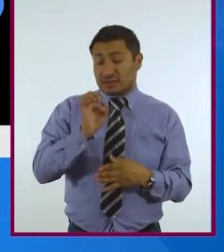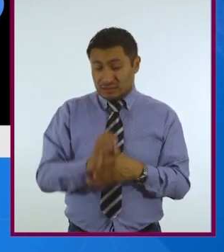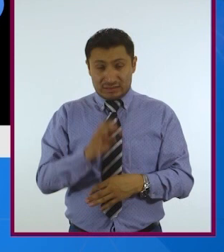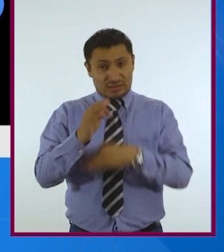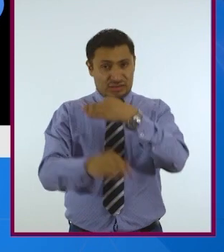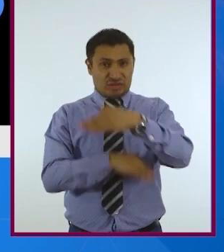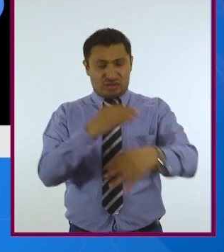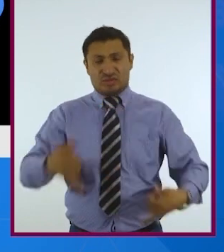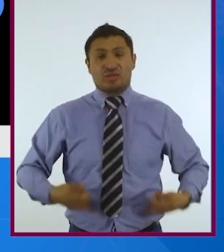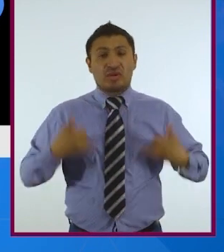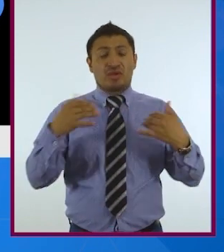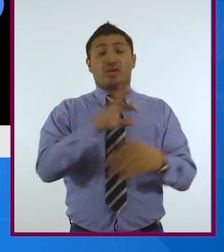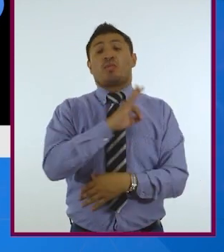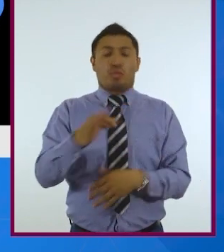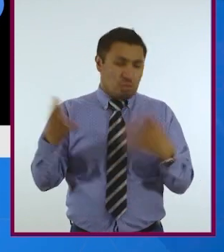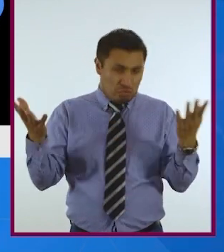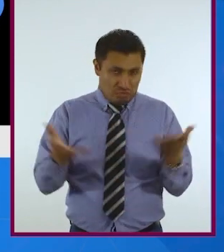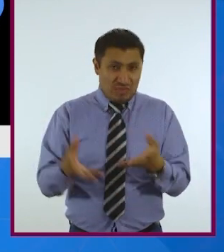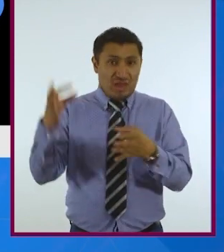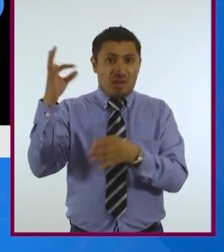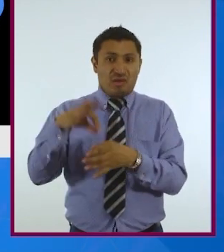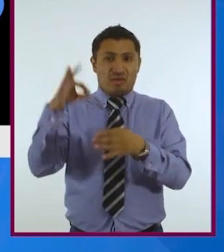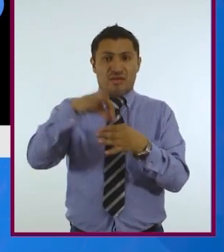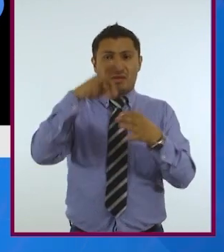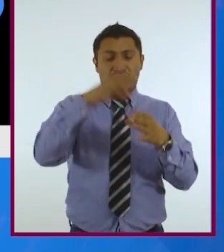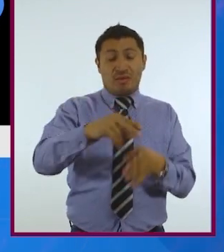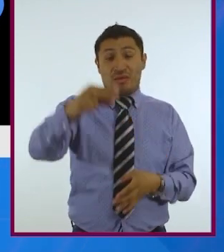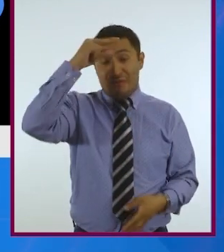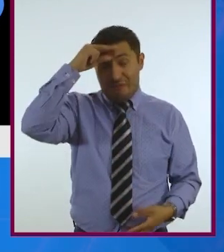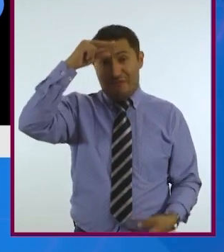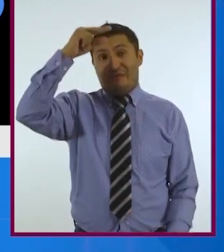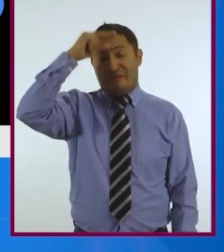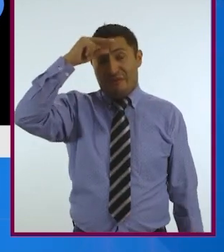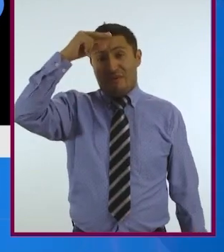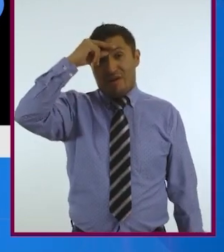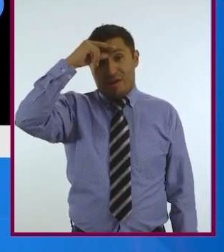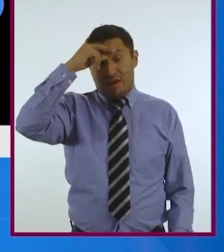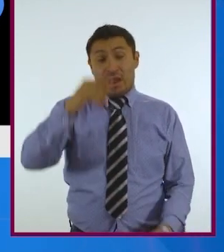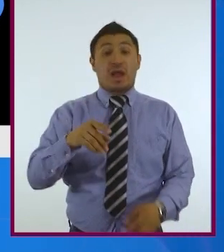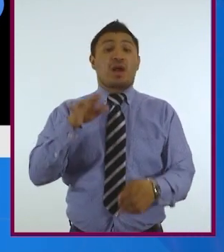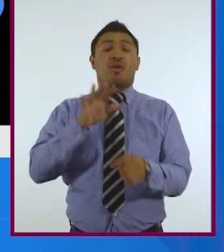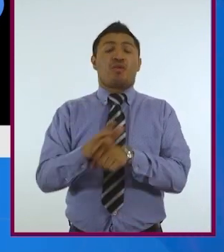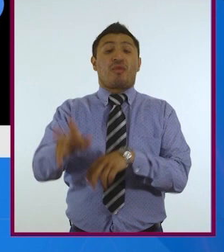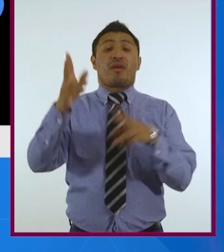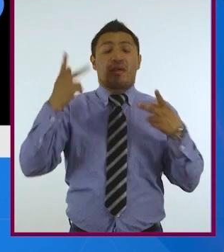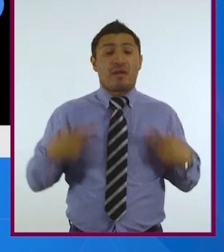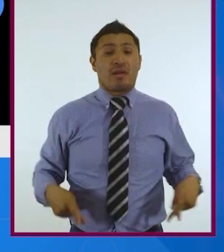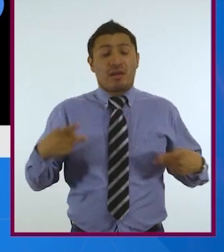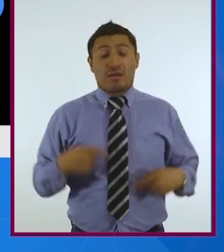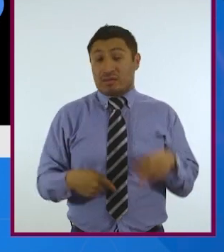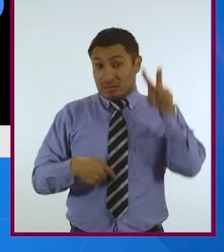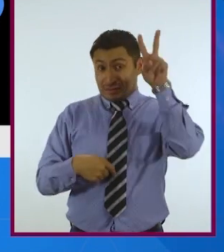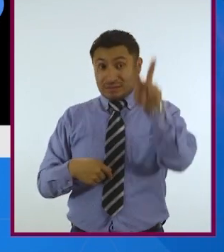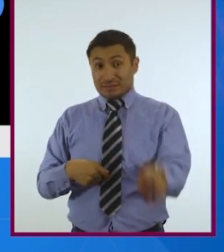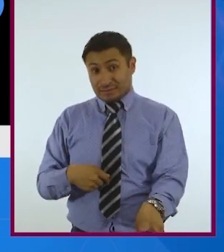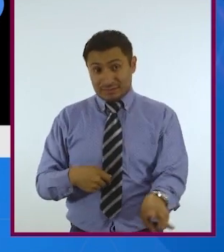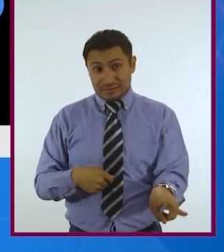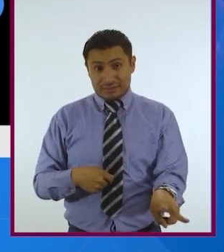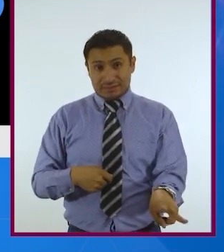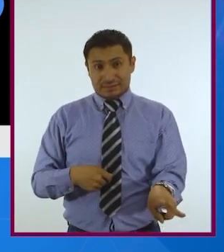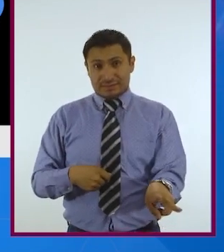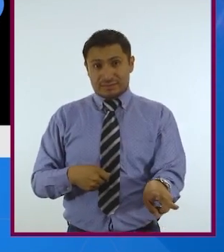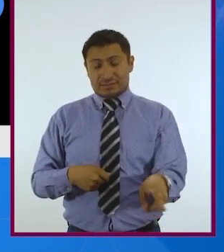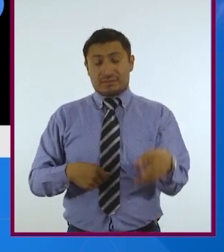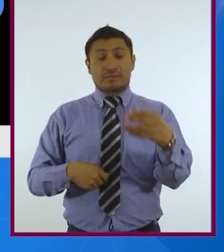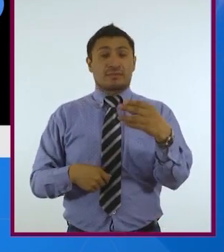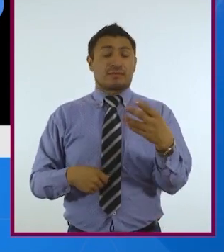jóvenes lo que sí pueden hacer es votar de manera inteligente por aquellas personas que realmente se